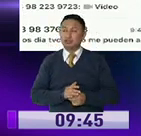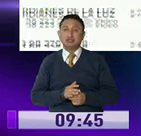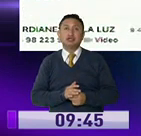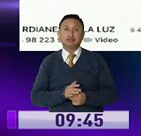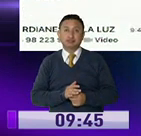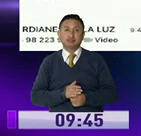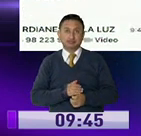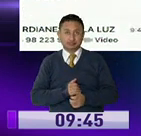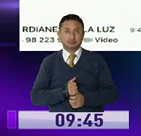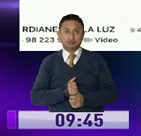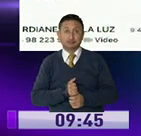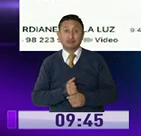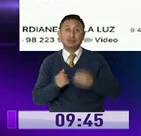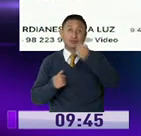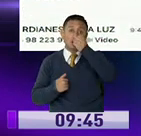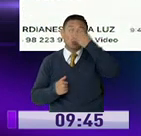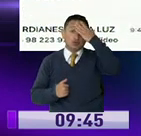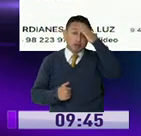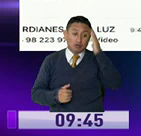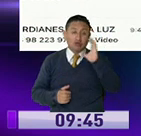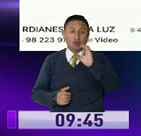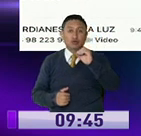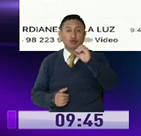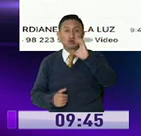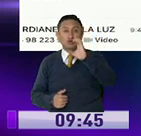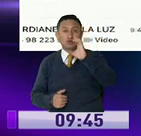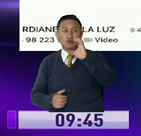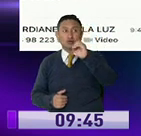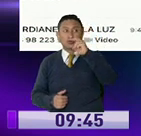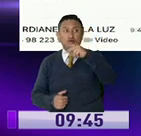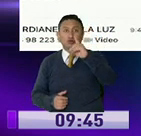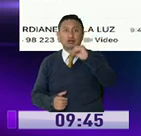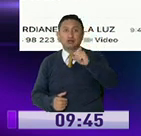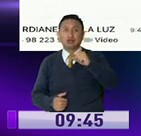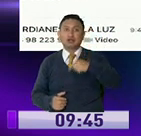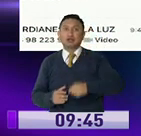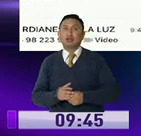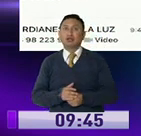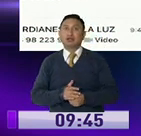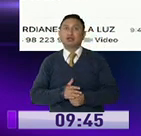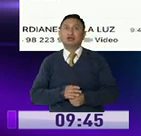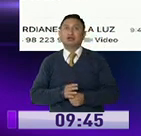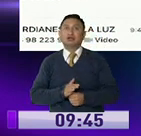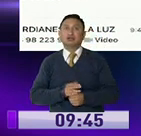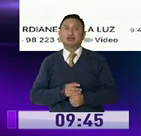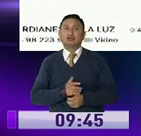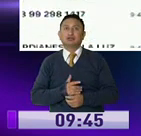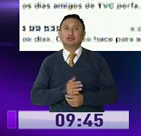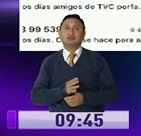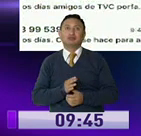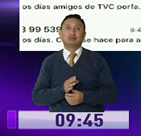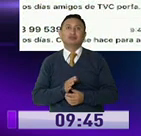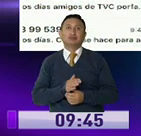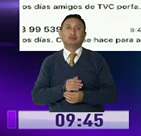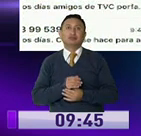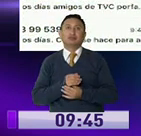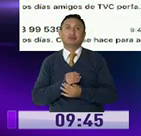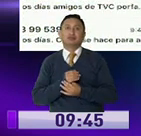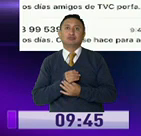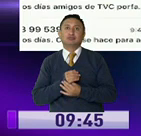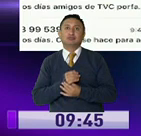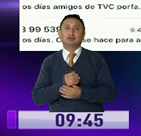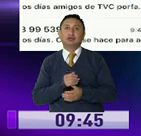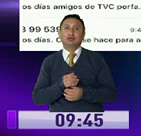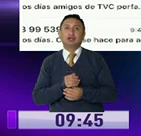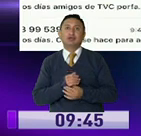intento. Si usted está en Santo Domingo y se va a la Concordia. Es que la Concordia es un poco como nosotros que estamos acá en la Maldonado y